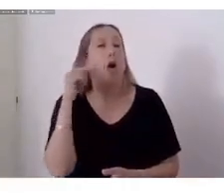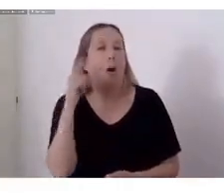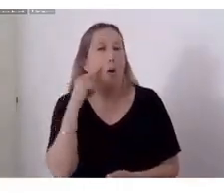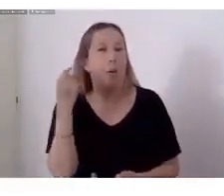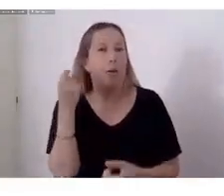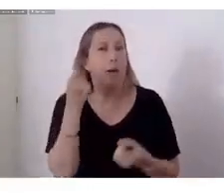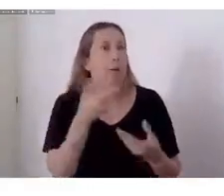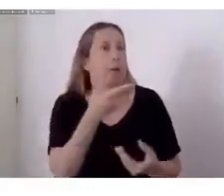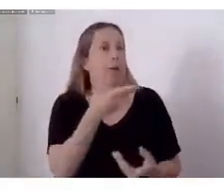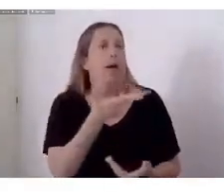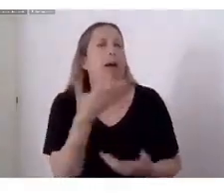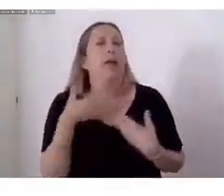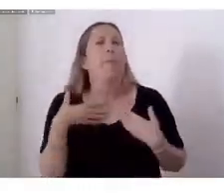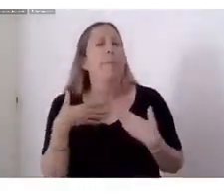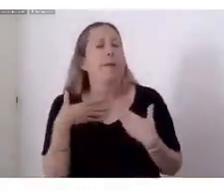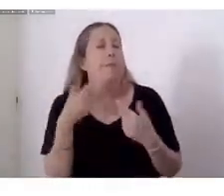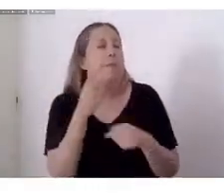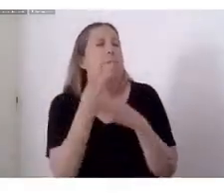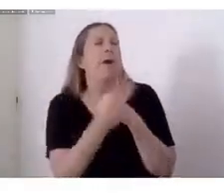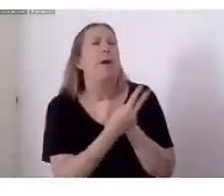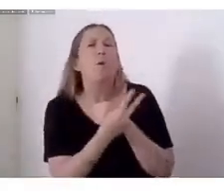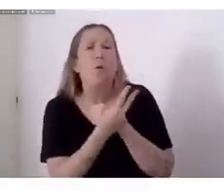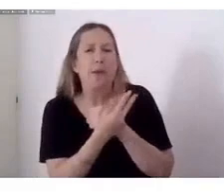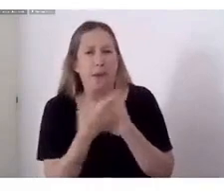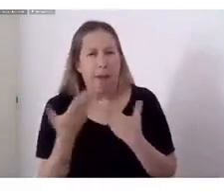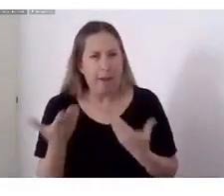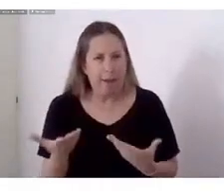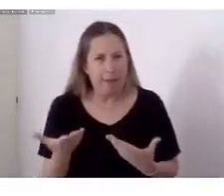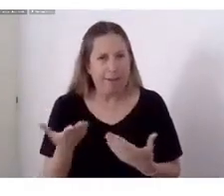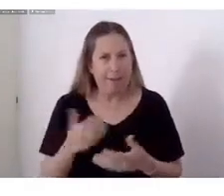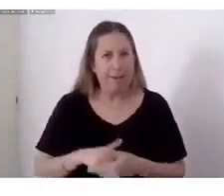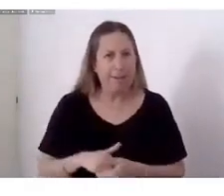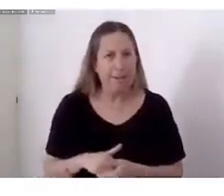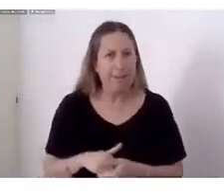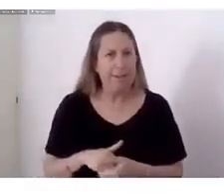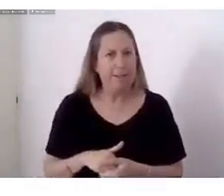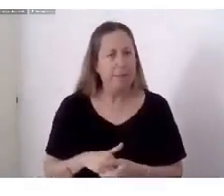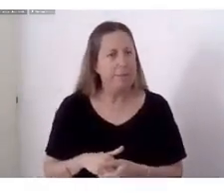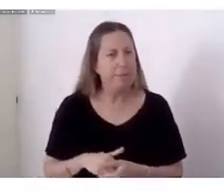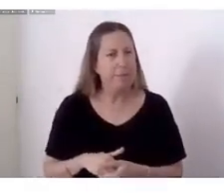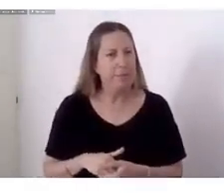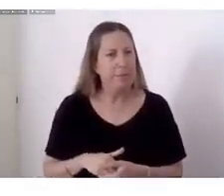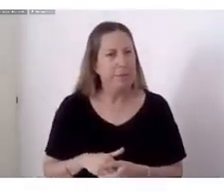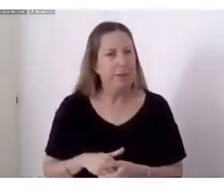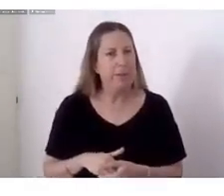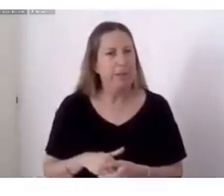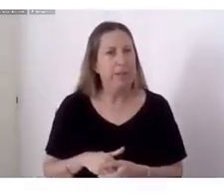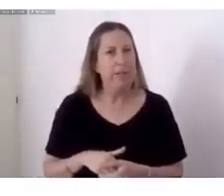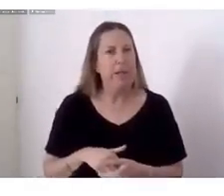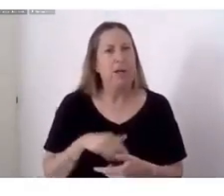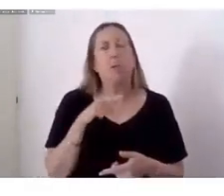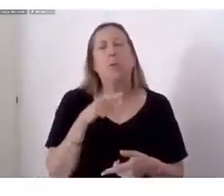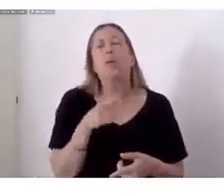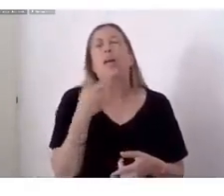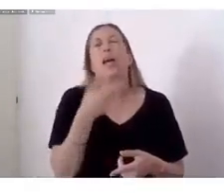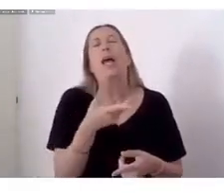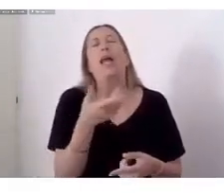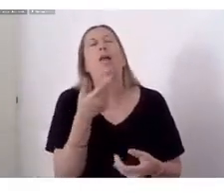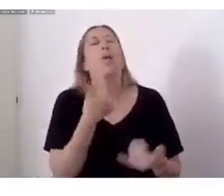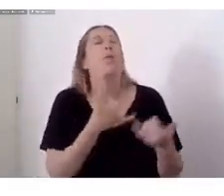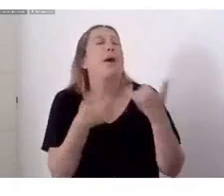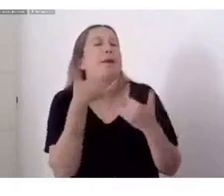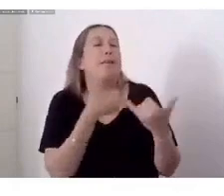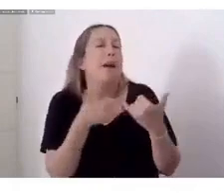distinguido Por las cosas que me mintió al oído No